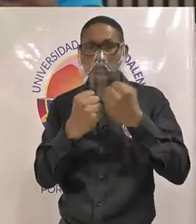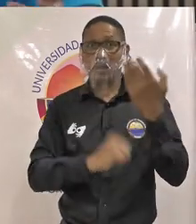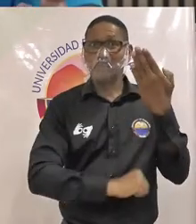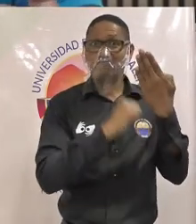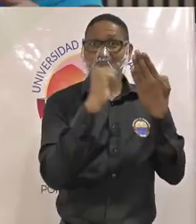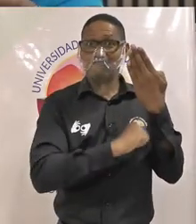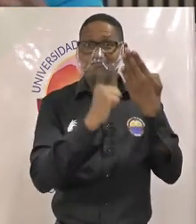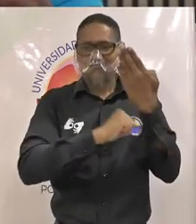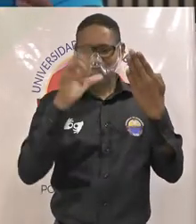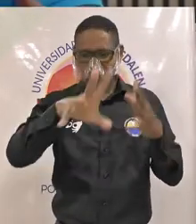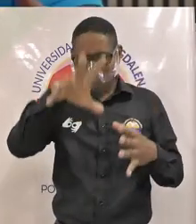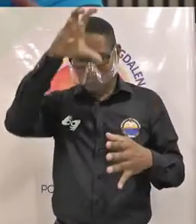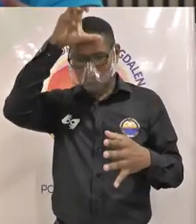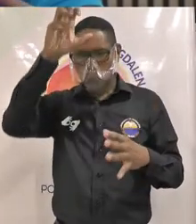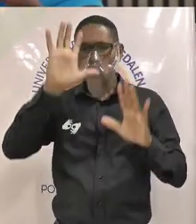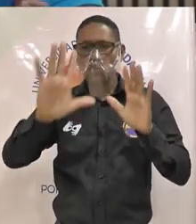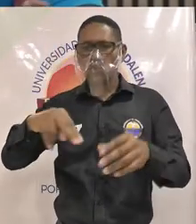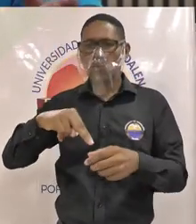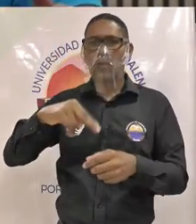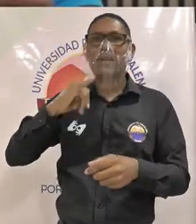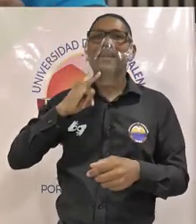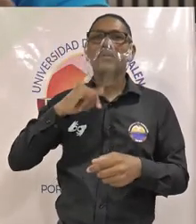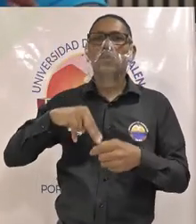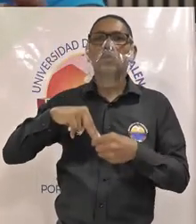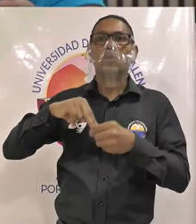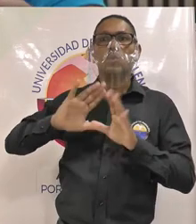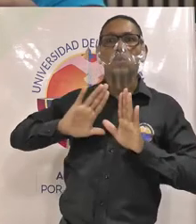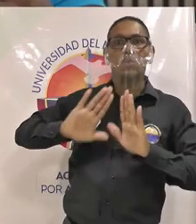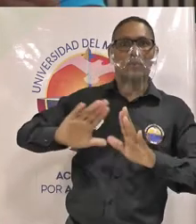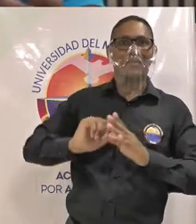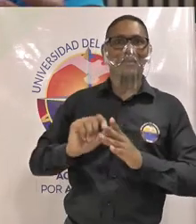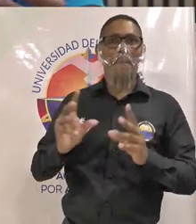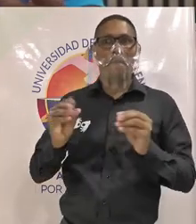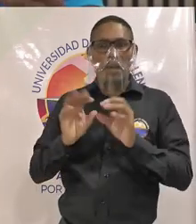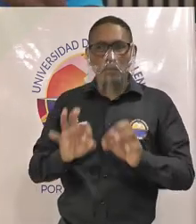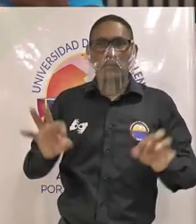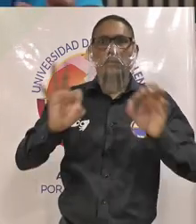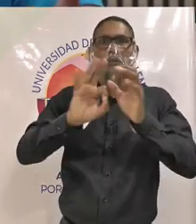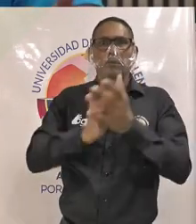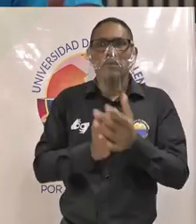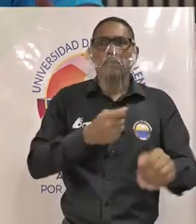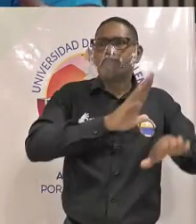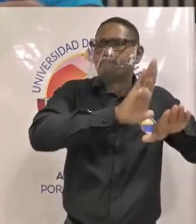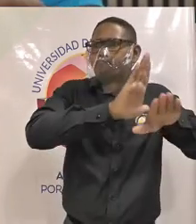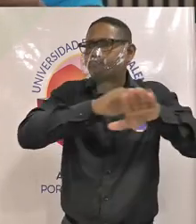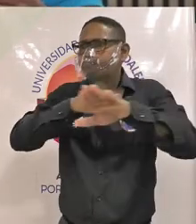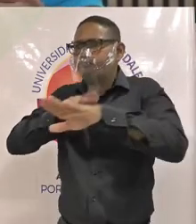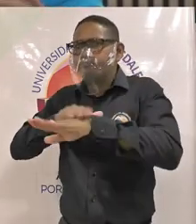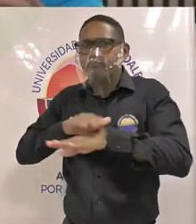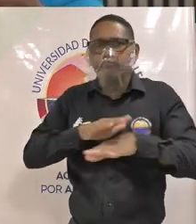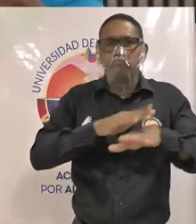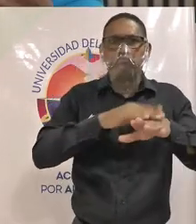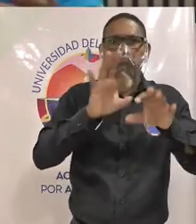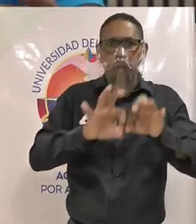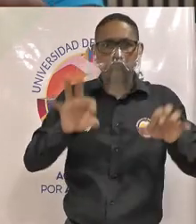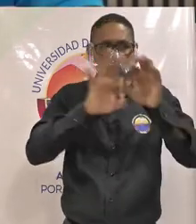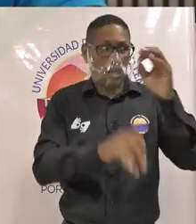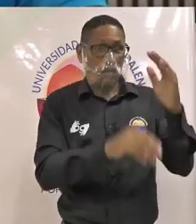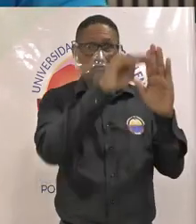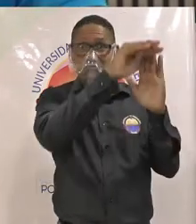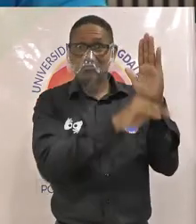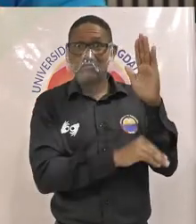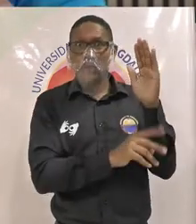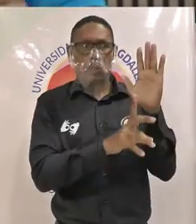aprendizaje de lenguaje étnico igualmente promovemos la adquisición dentro de dentro de los pensum